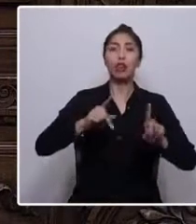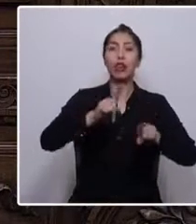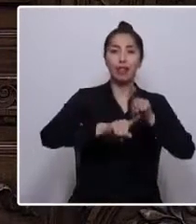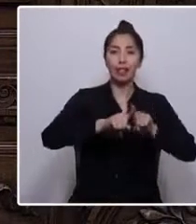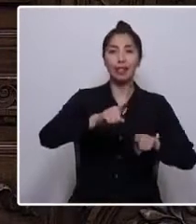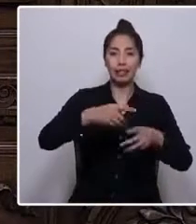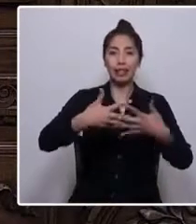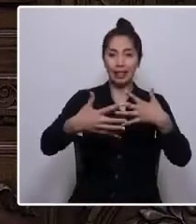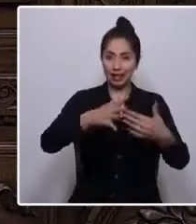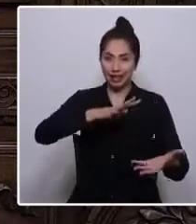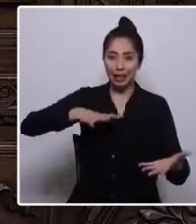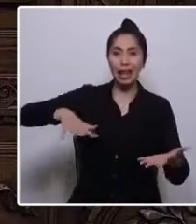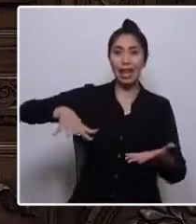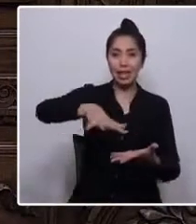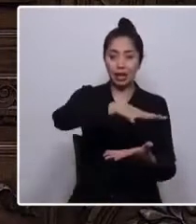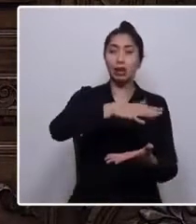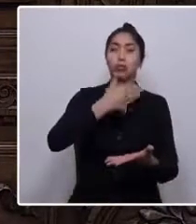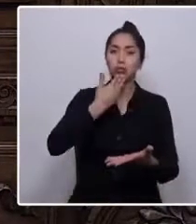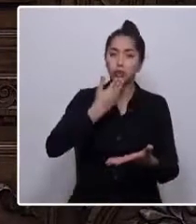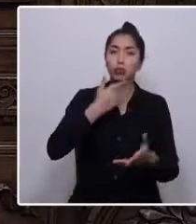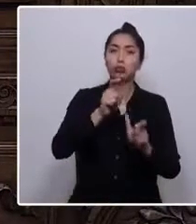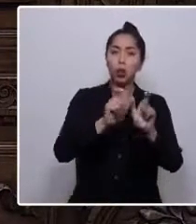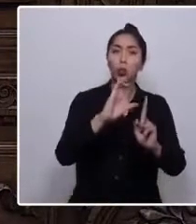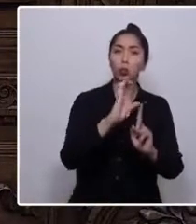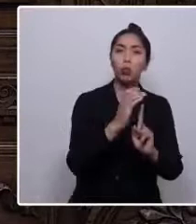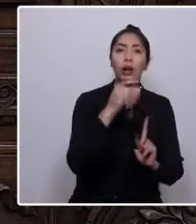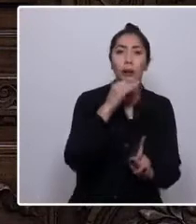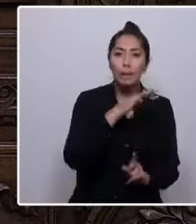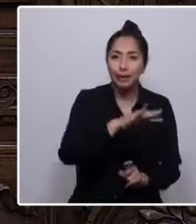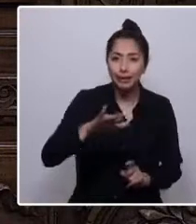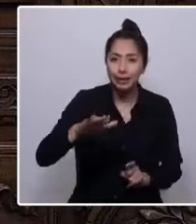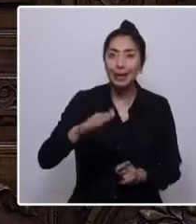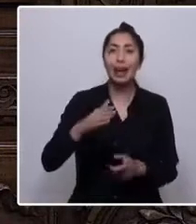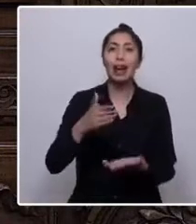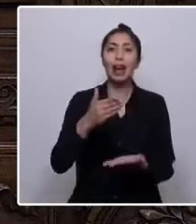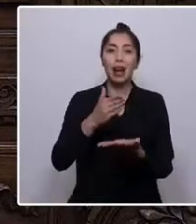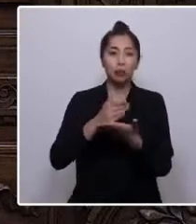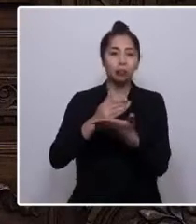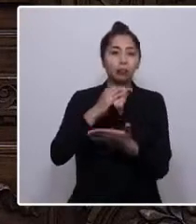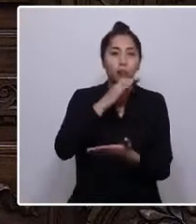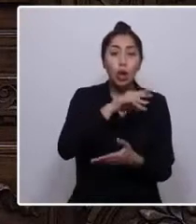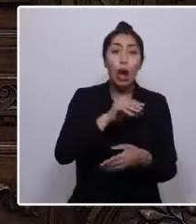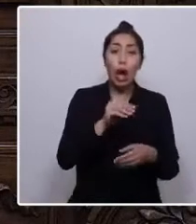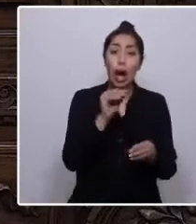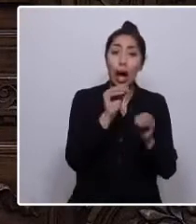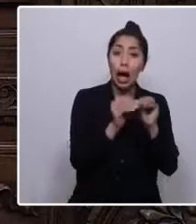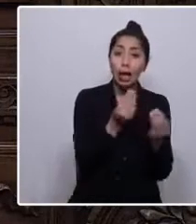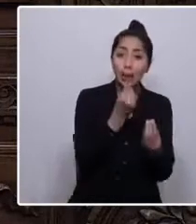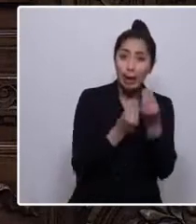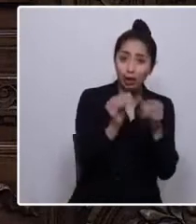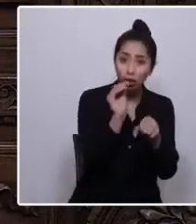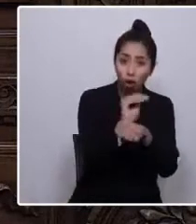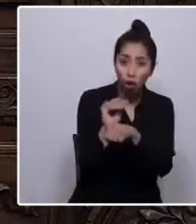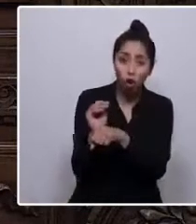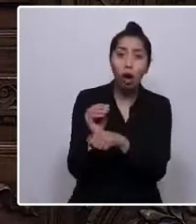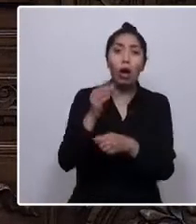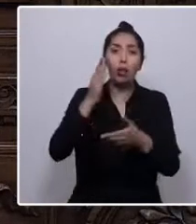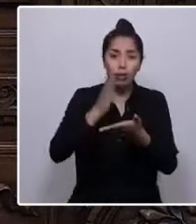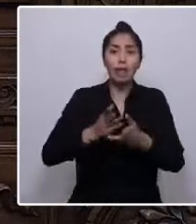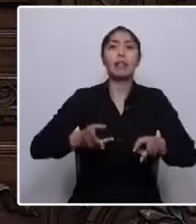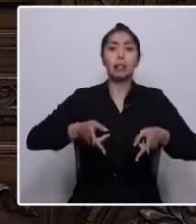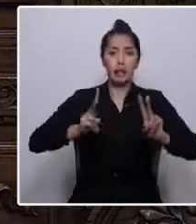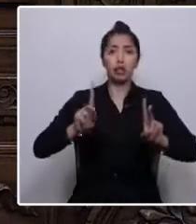pequeña agricultura familiar campesina, la escuela reverde, para que el alimento sea un derecho y no tengamos que volver a ser hoyas comunes